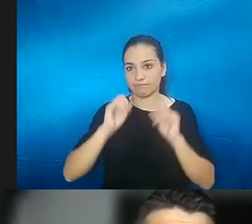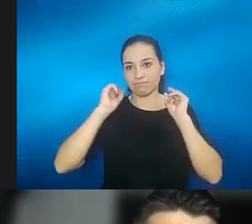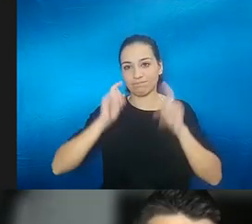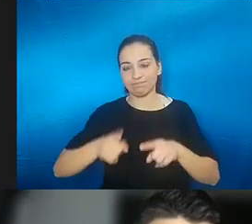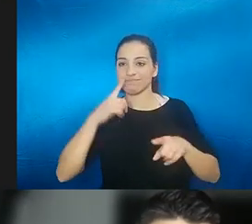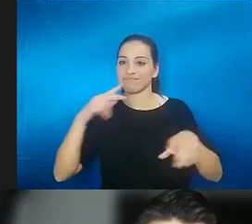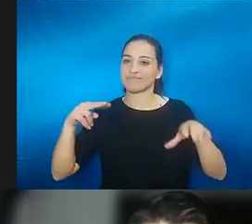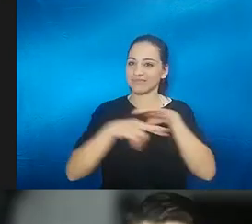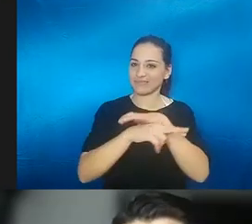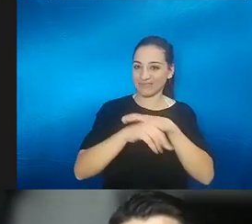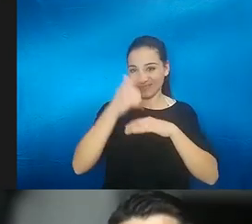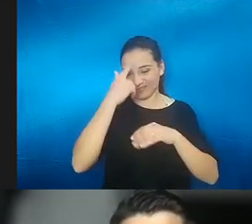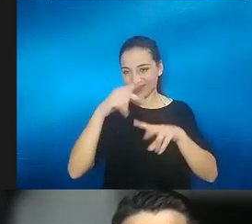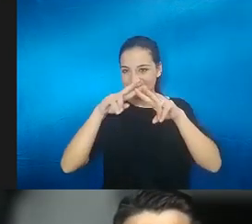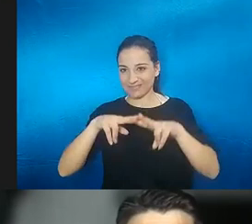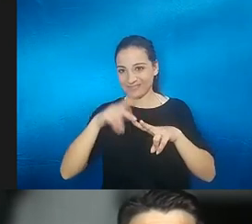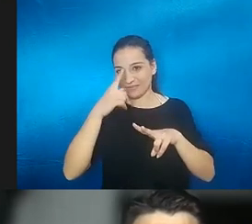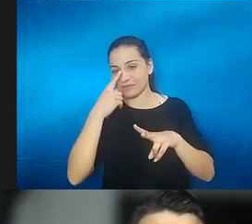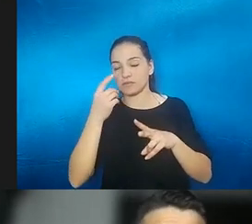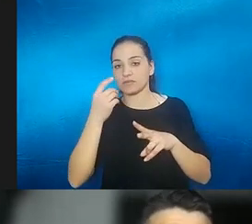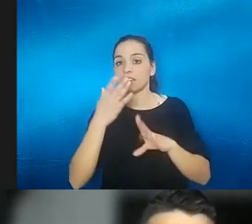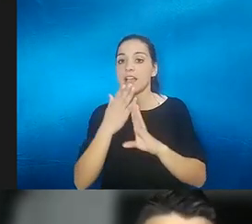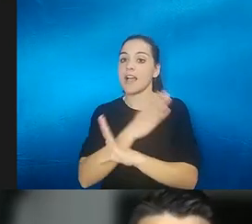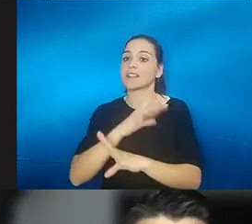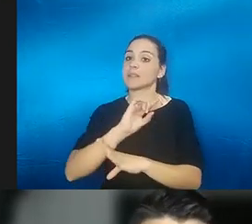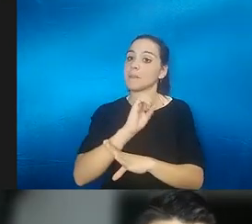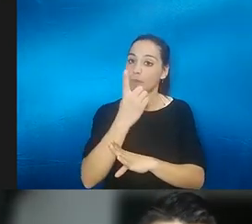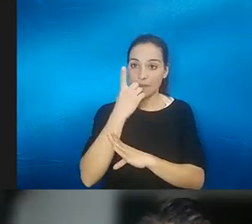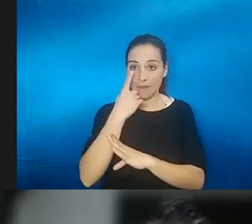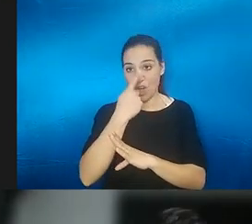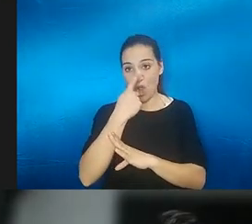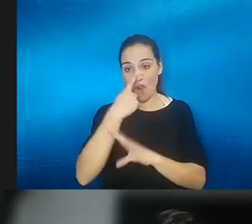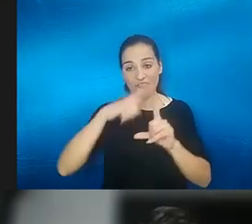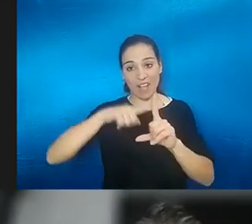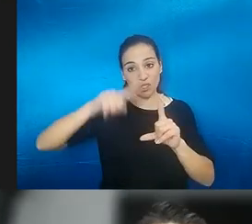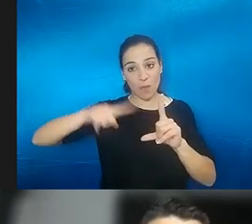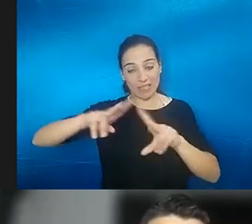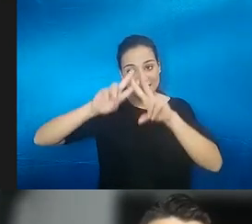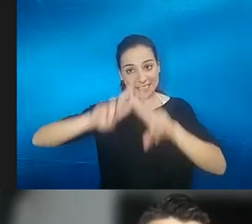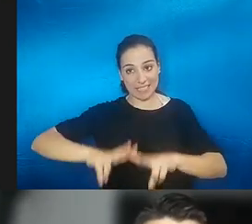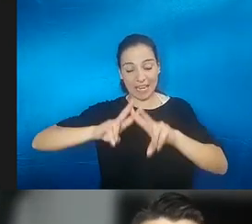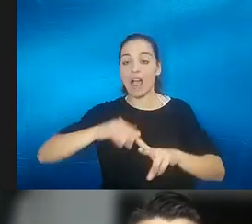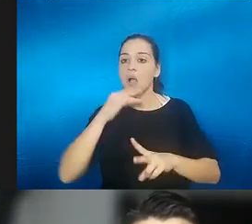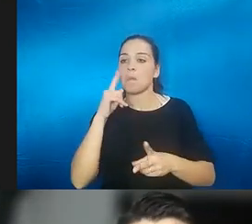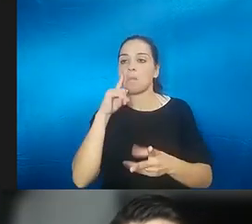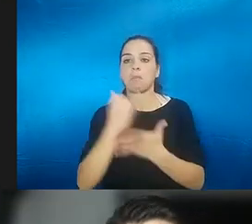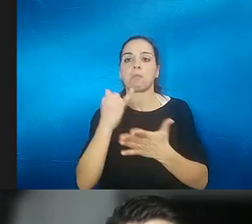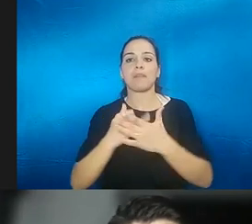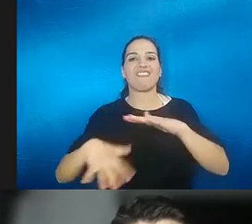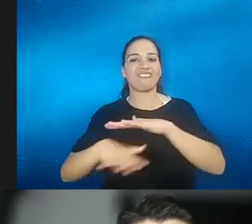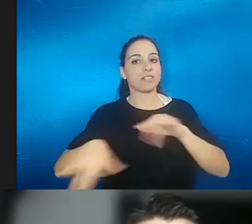resonancia magnética de difusión si antes habéis hecho una olfatometría aunque sea muy básica aunque sea de screening